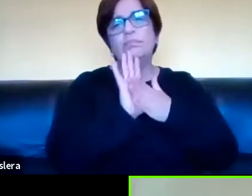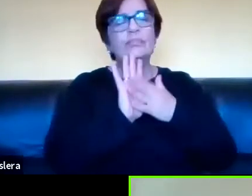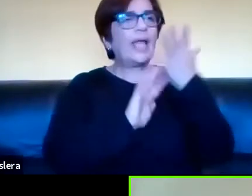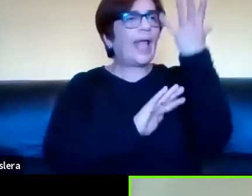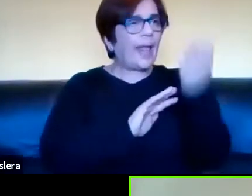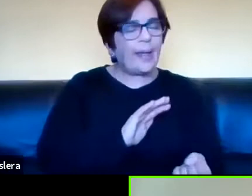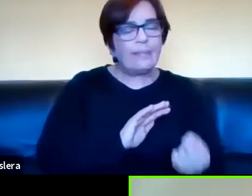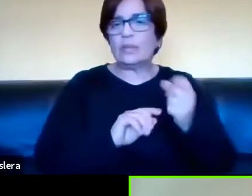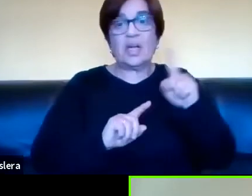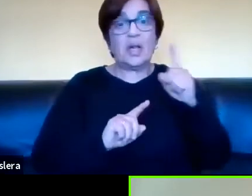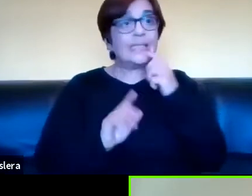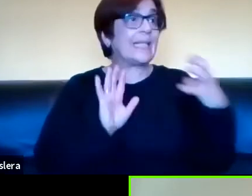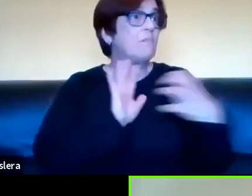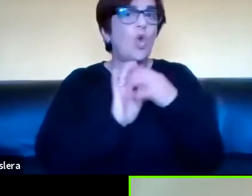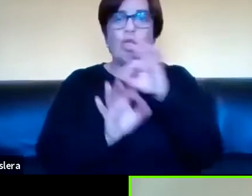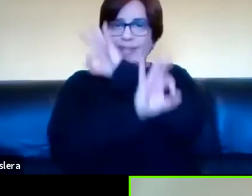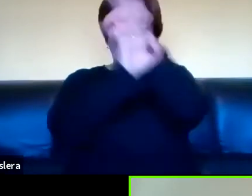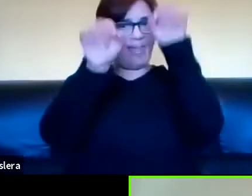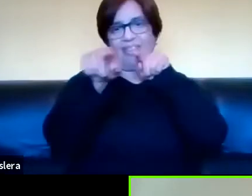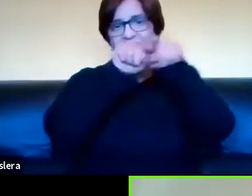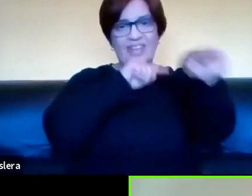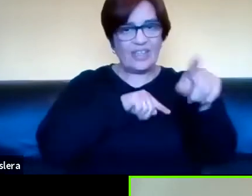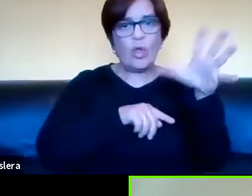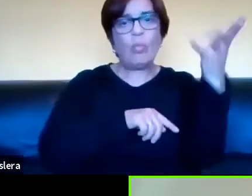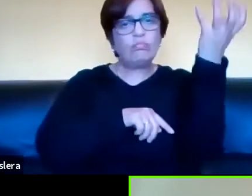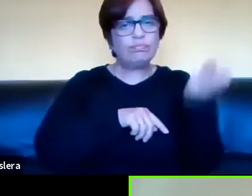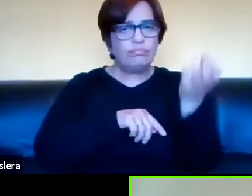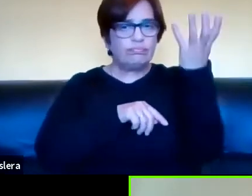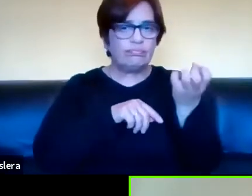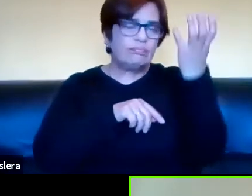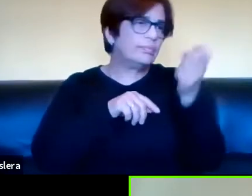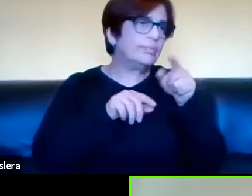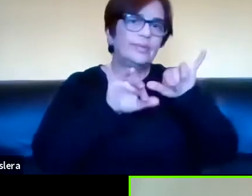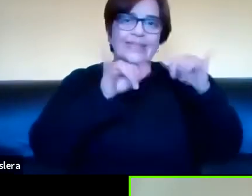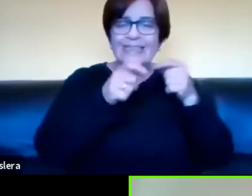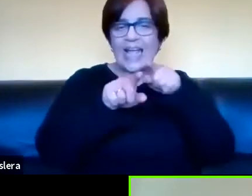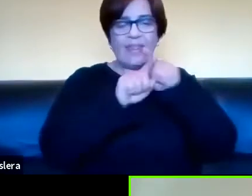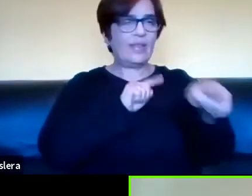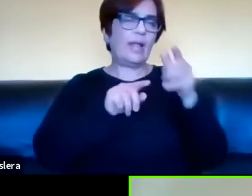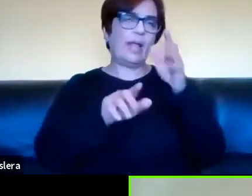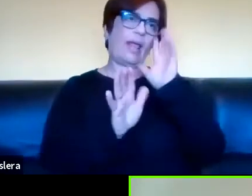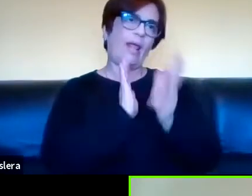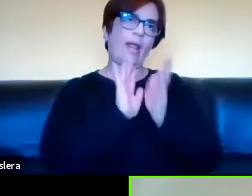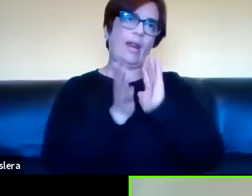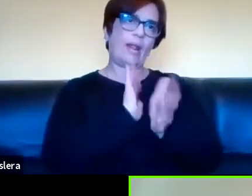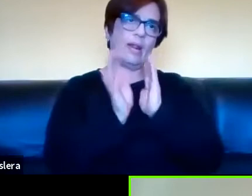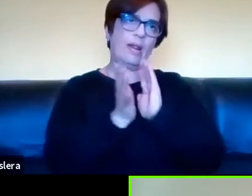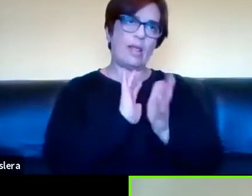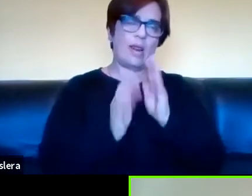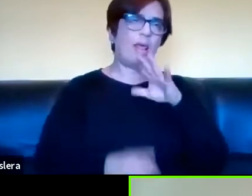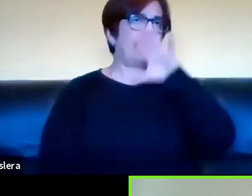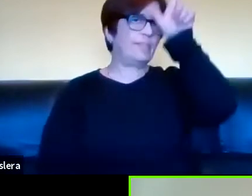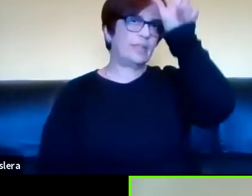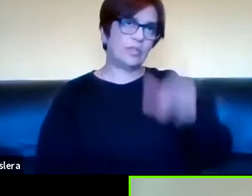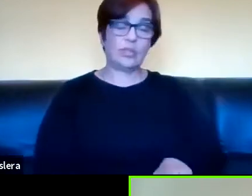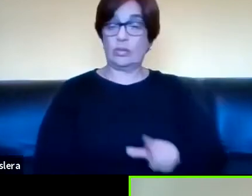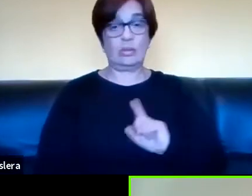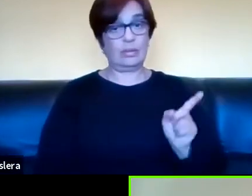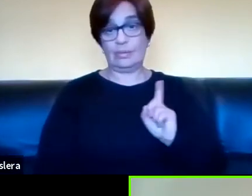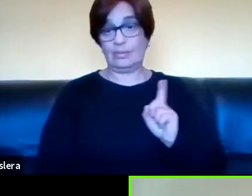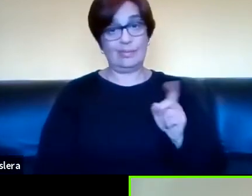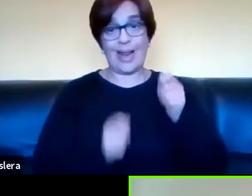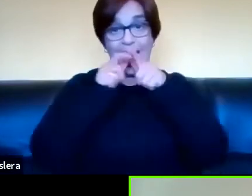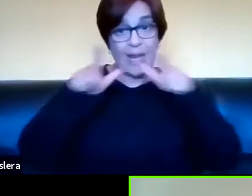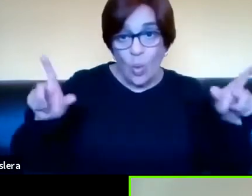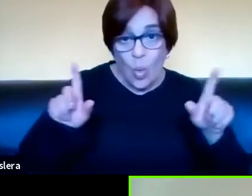es decir, no representa nada, simplemente registra al hablante hablando, no representa la lengua, la